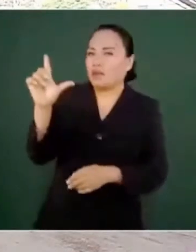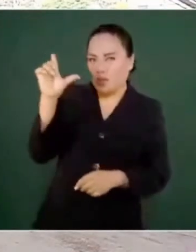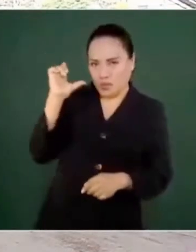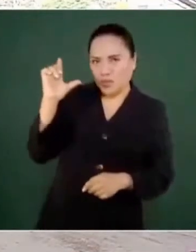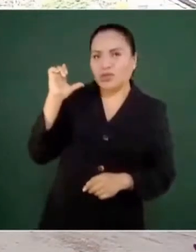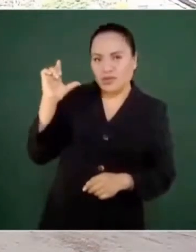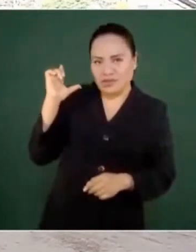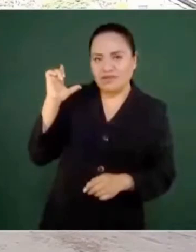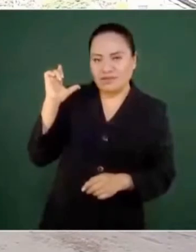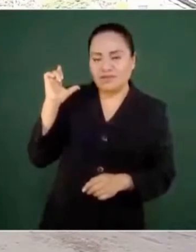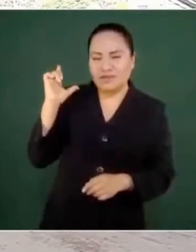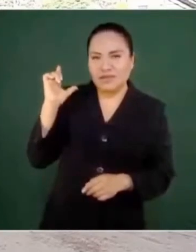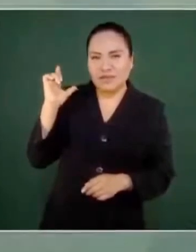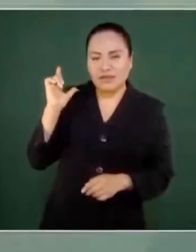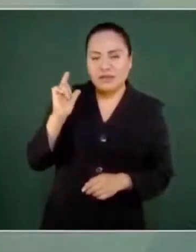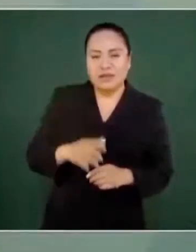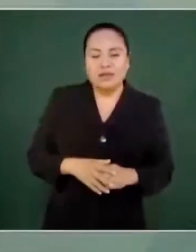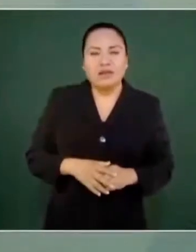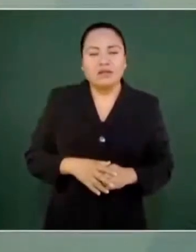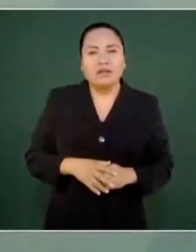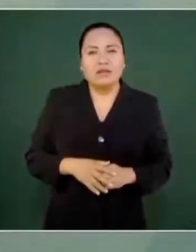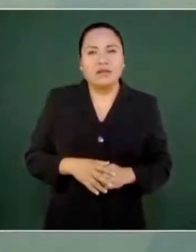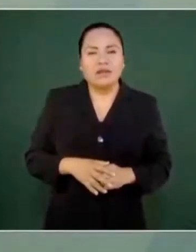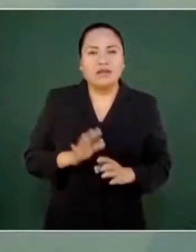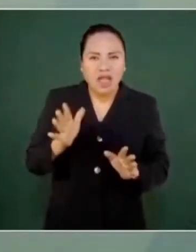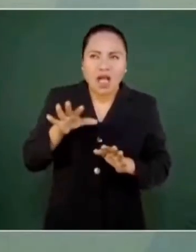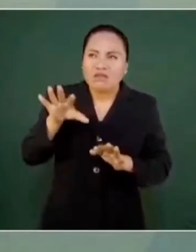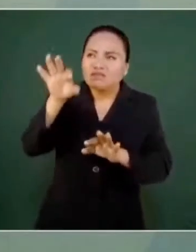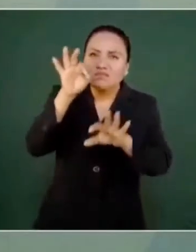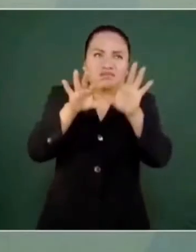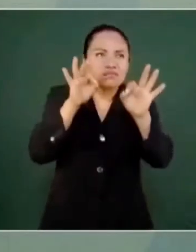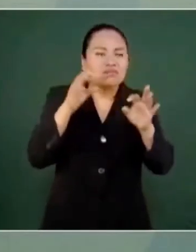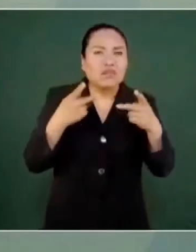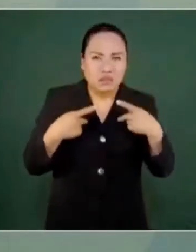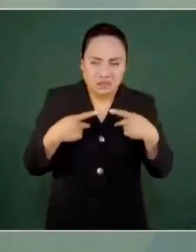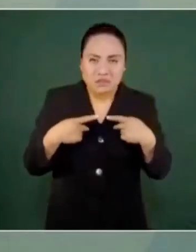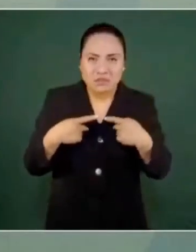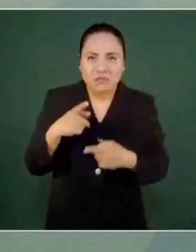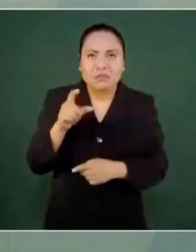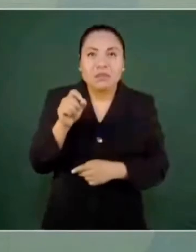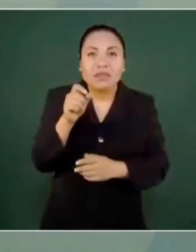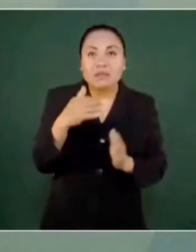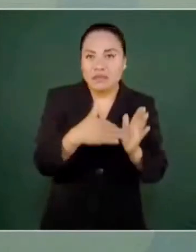y hemos encontrado alrededor de 20 mil,